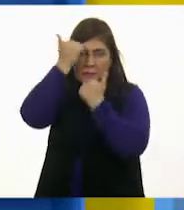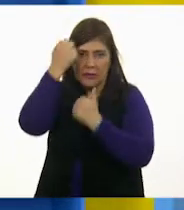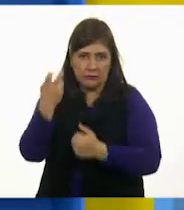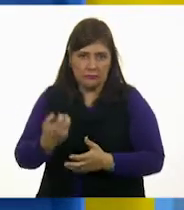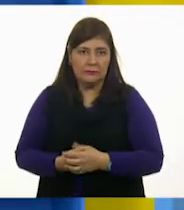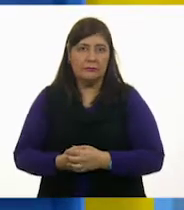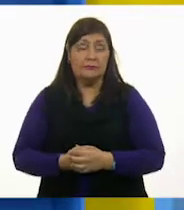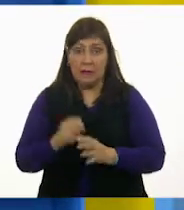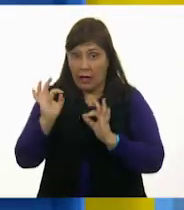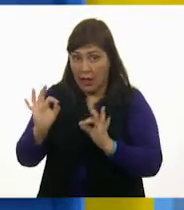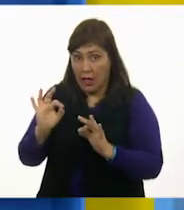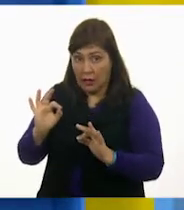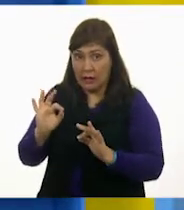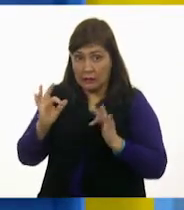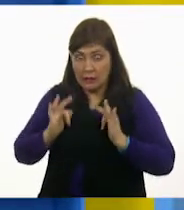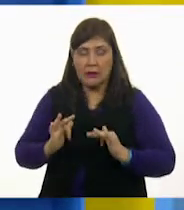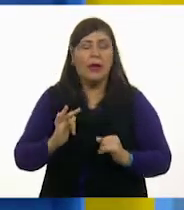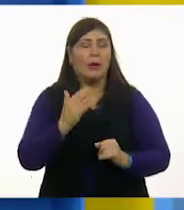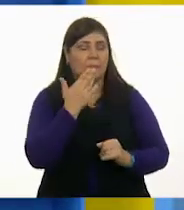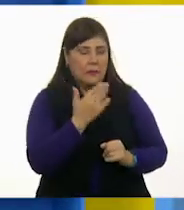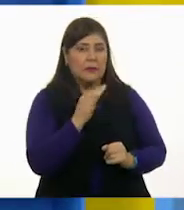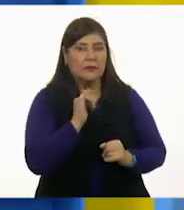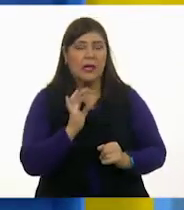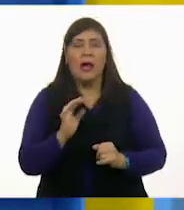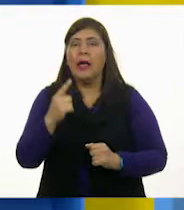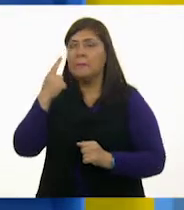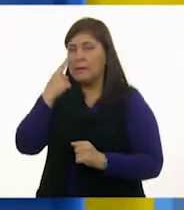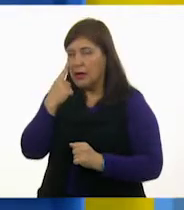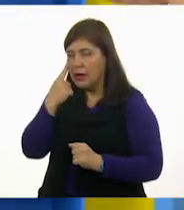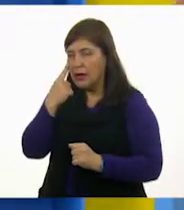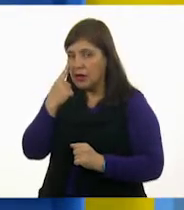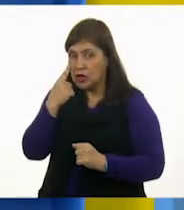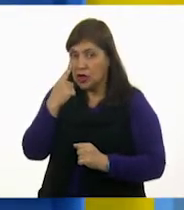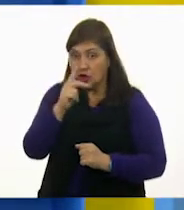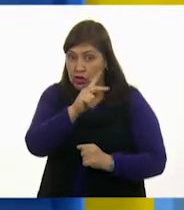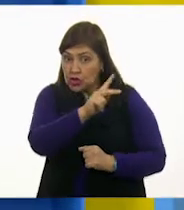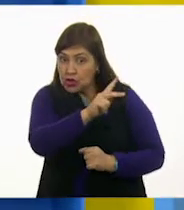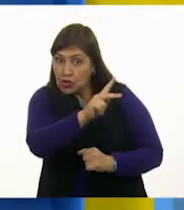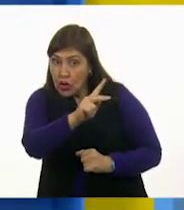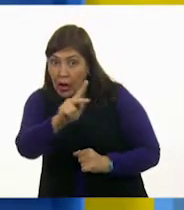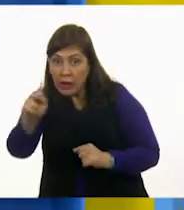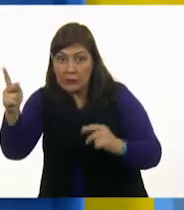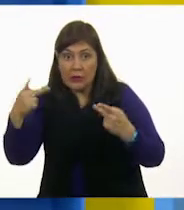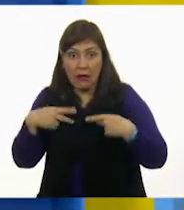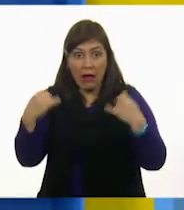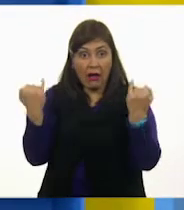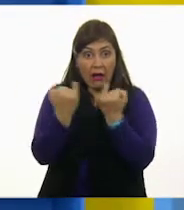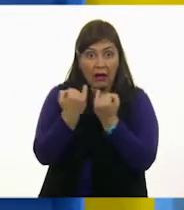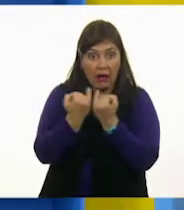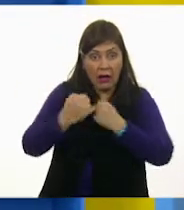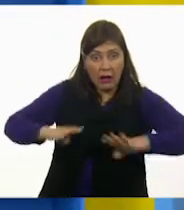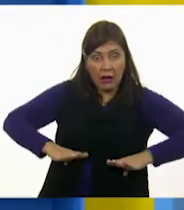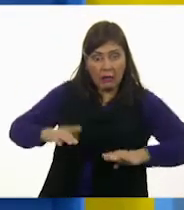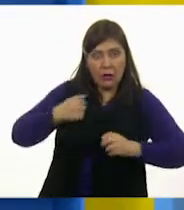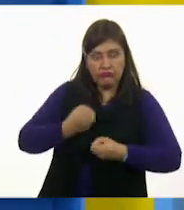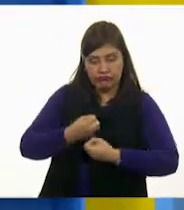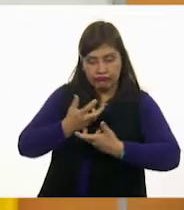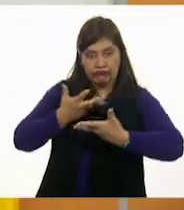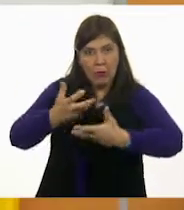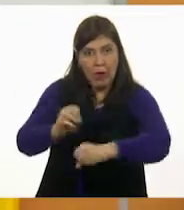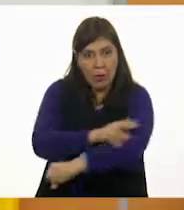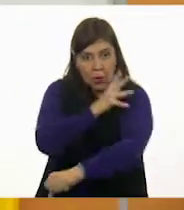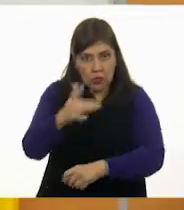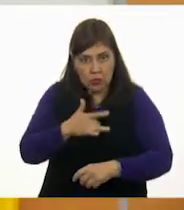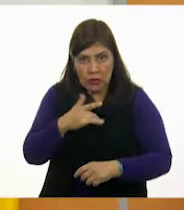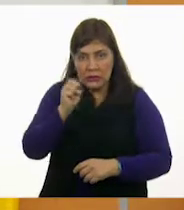Ya. Ahora contesta la pregunta. ¿Todos respondemos igual a las emociones? Y si no, escucha